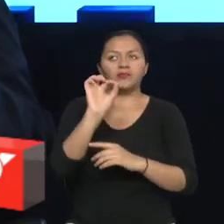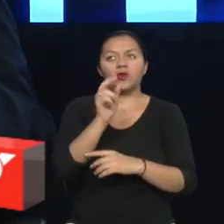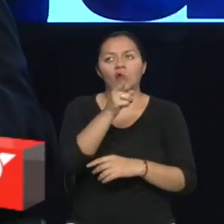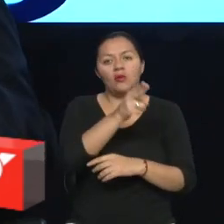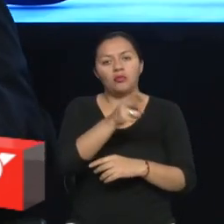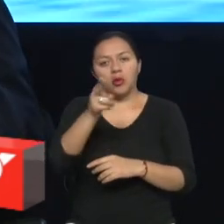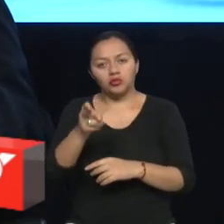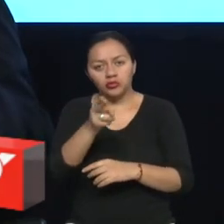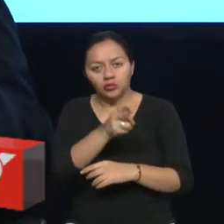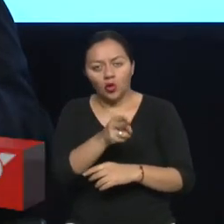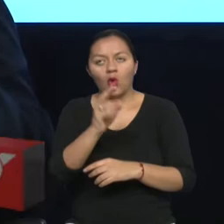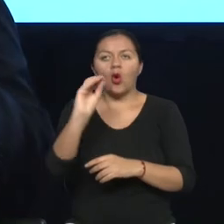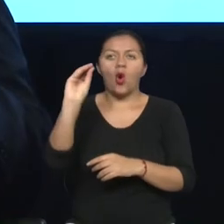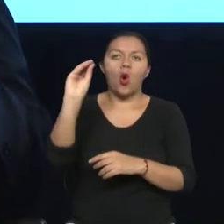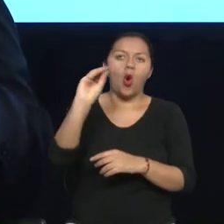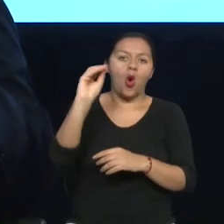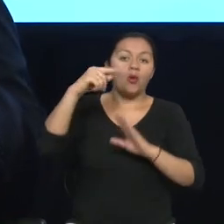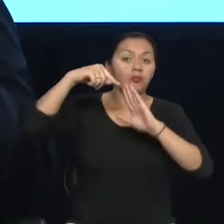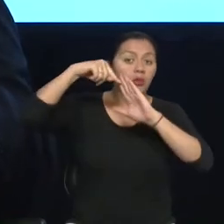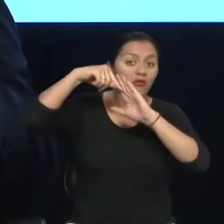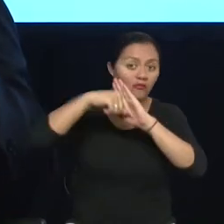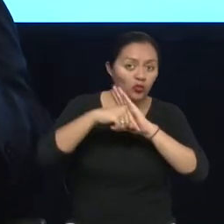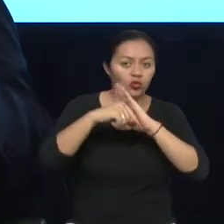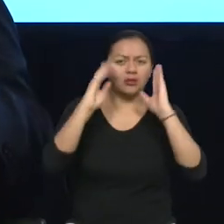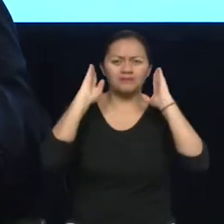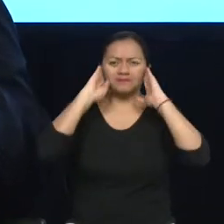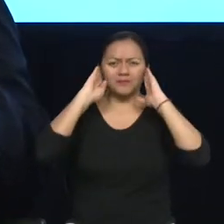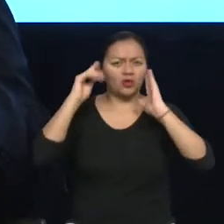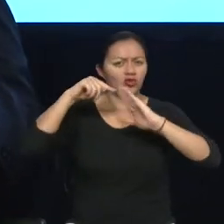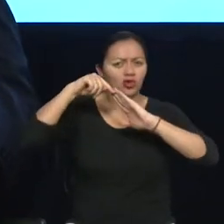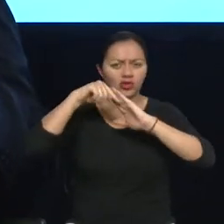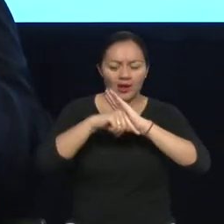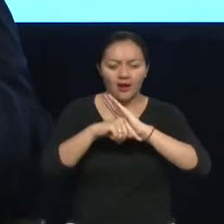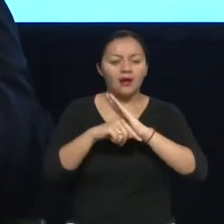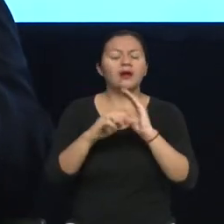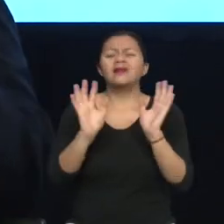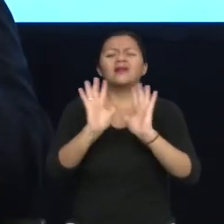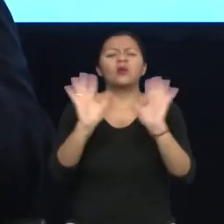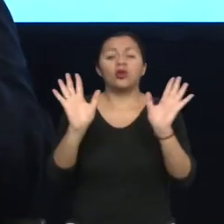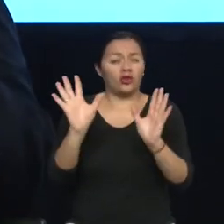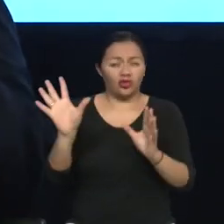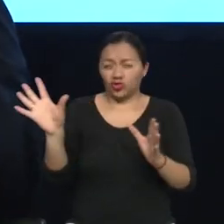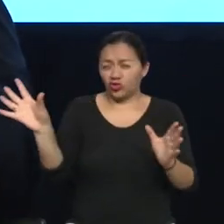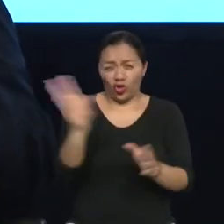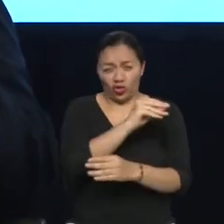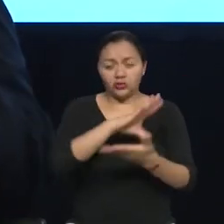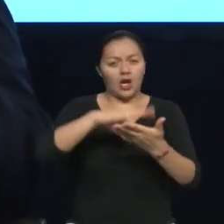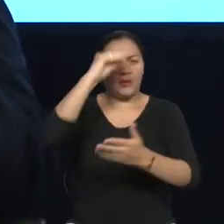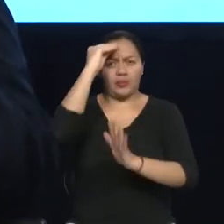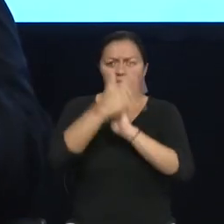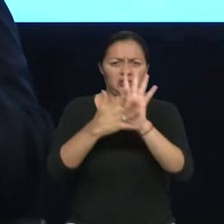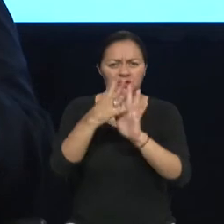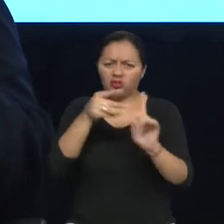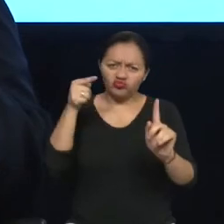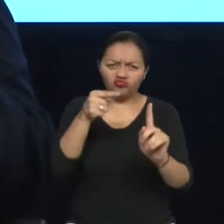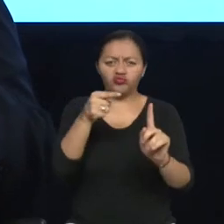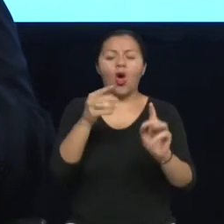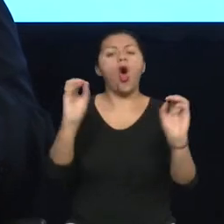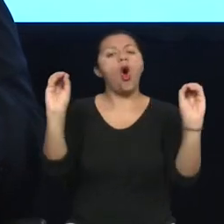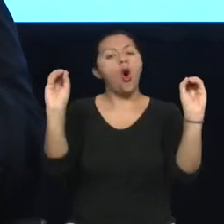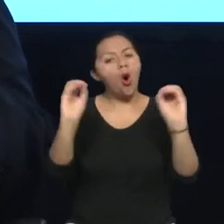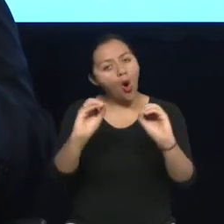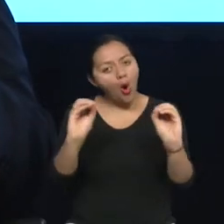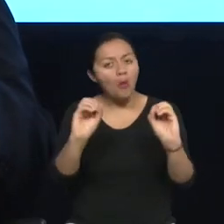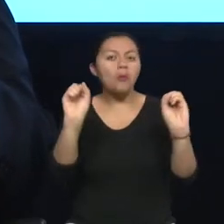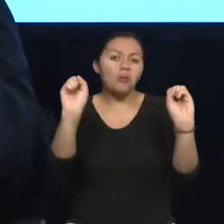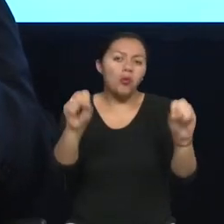audición cerrada completamente, o sea, sorda total? ¿Todos deberían aprender lengua de señas o consideras que